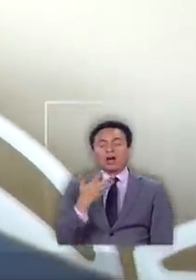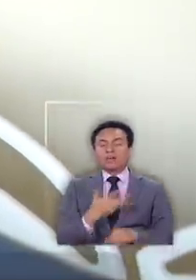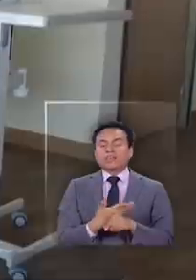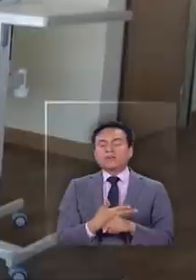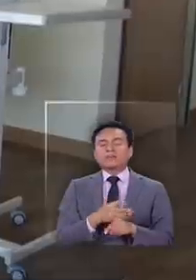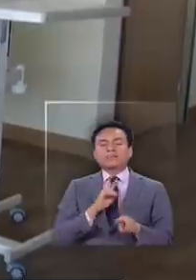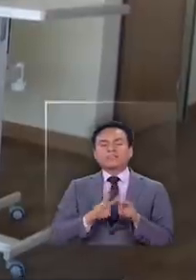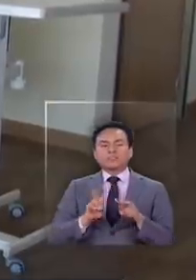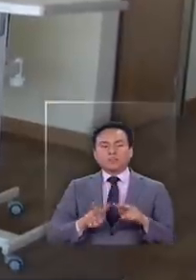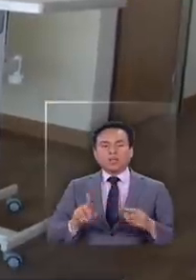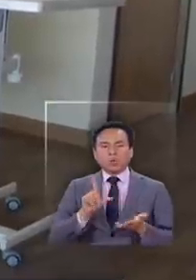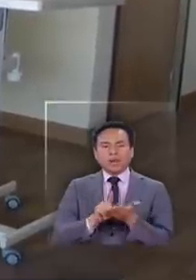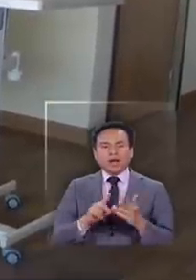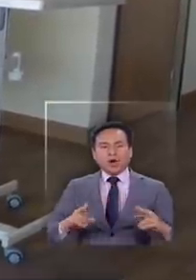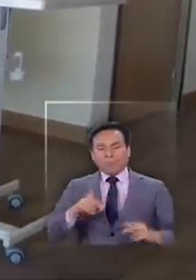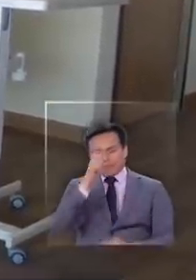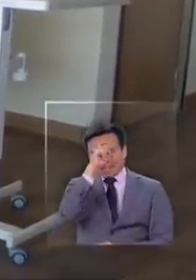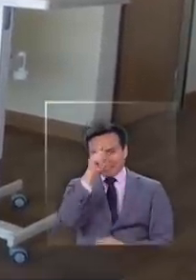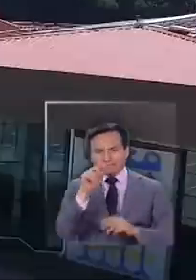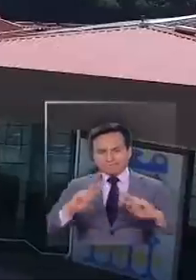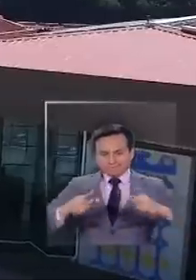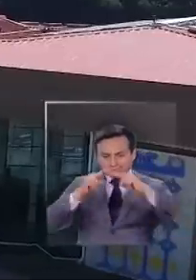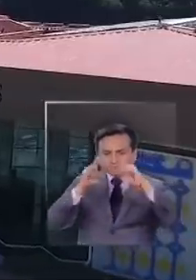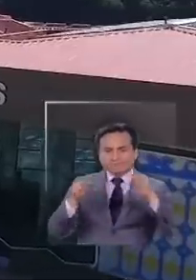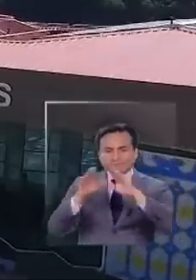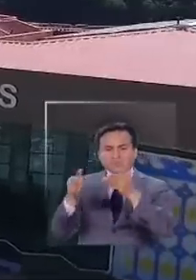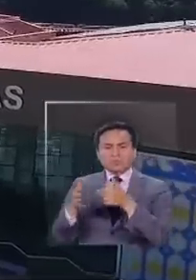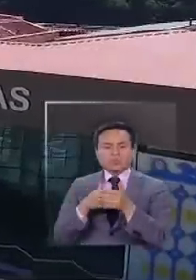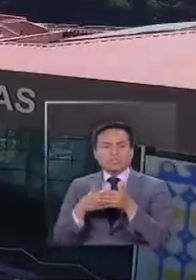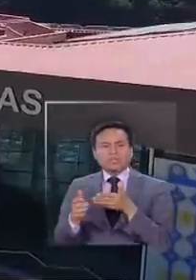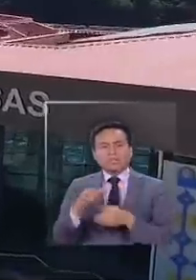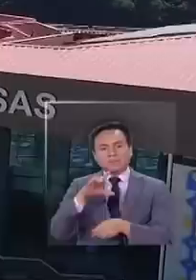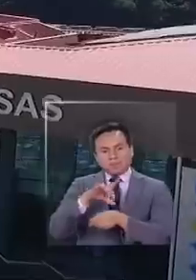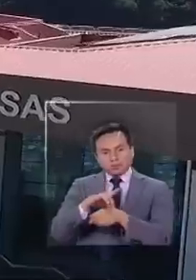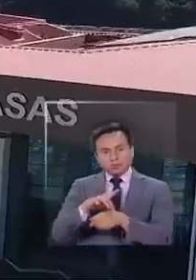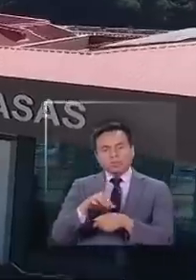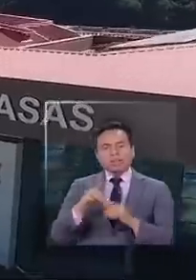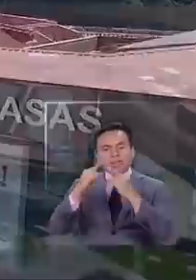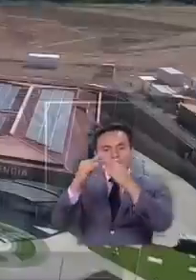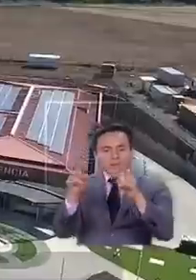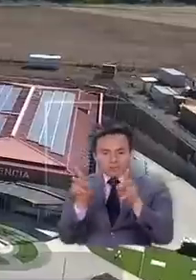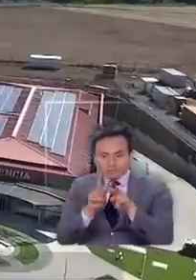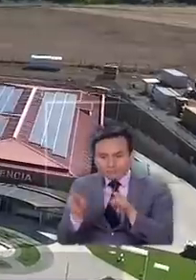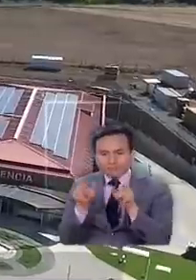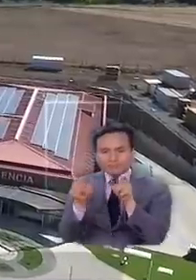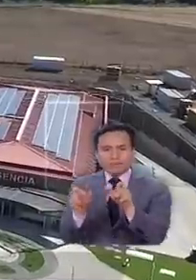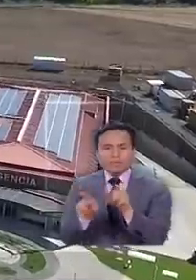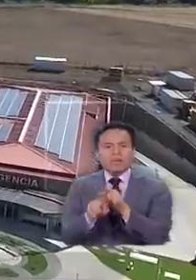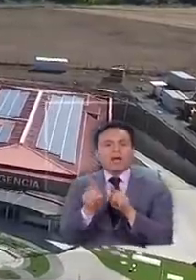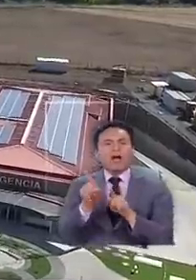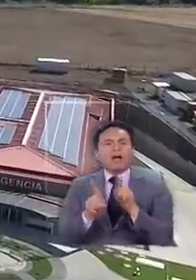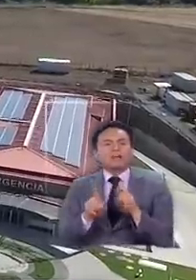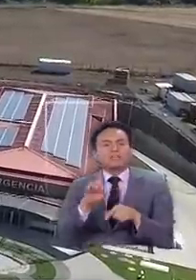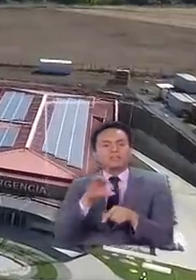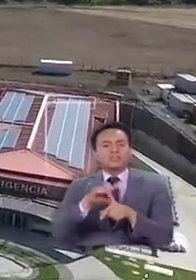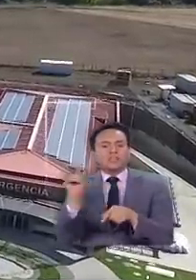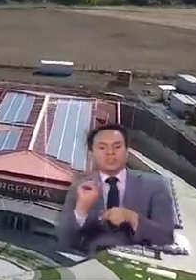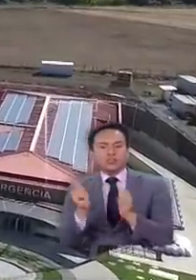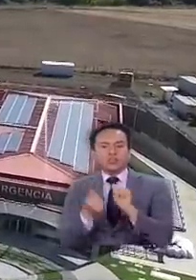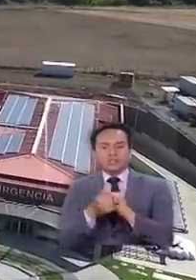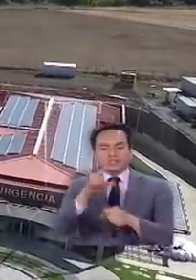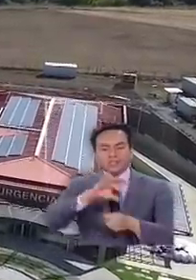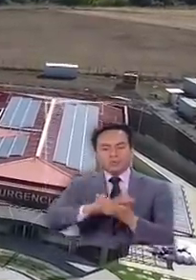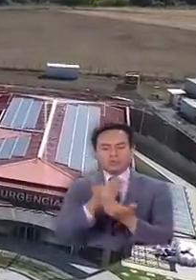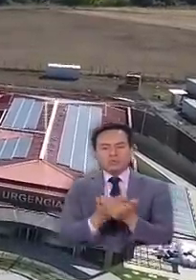suma la instalación de hospitales modulares puestos en médicos hospitales de campaña y un centro transitorio de salud en la